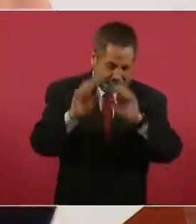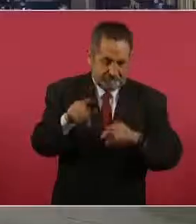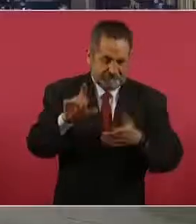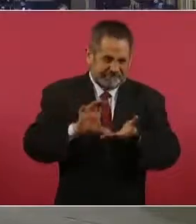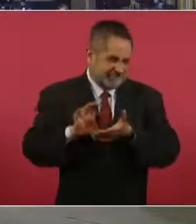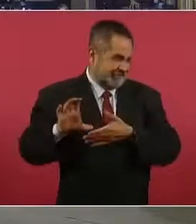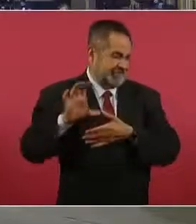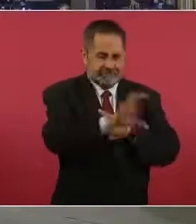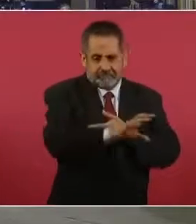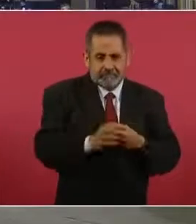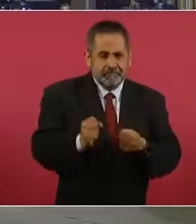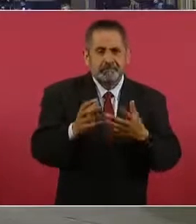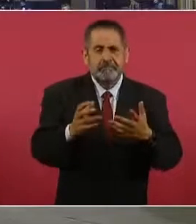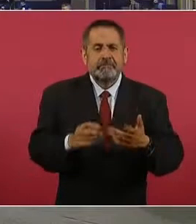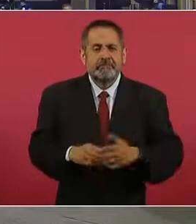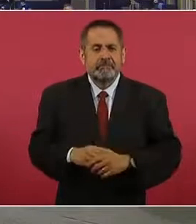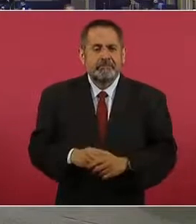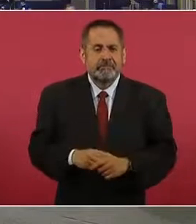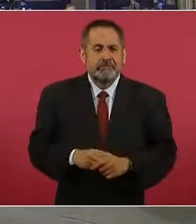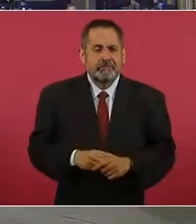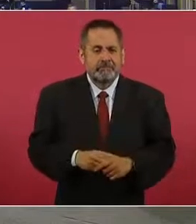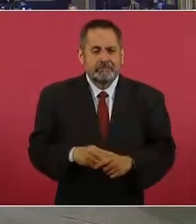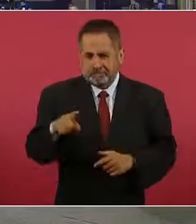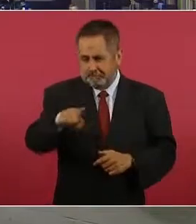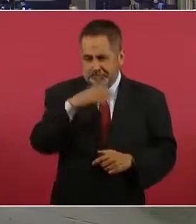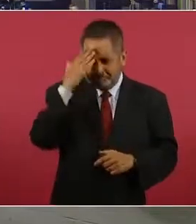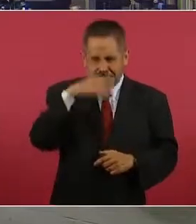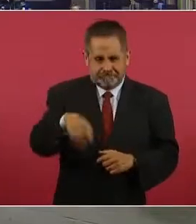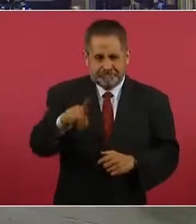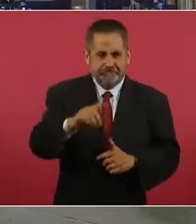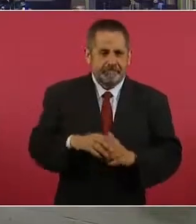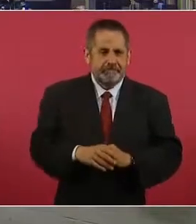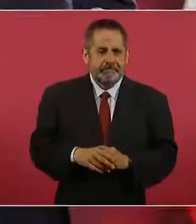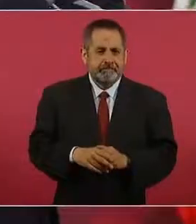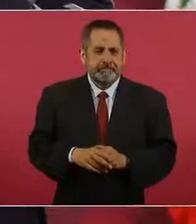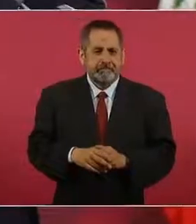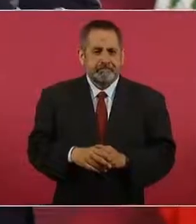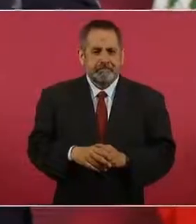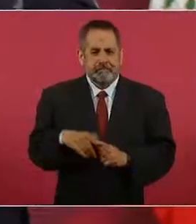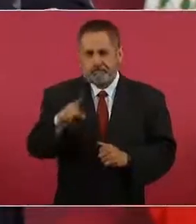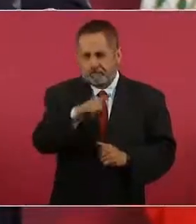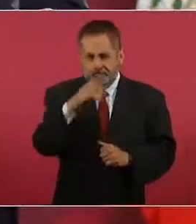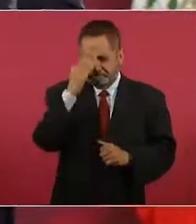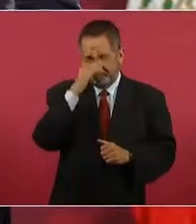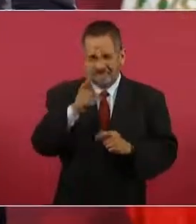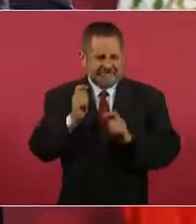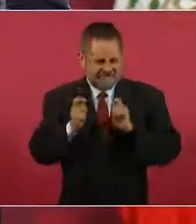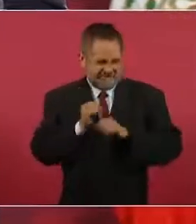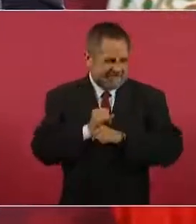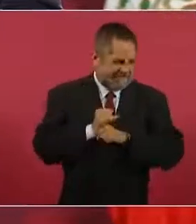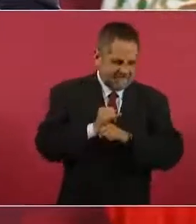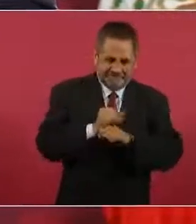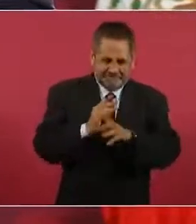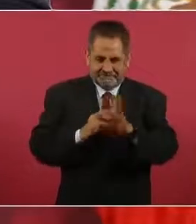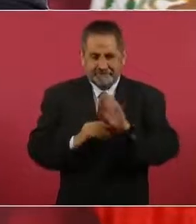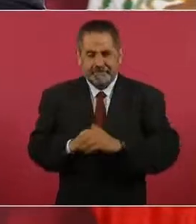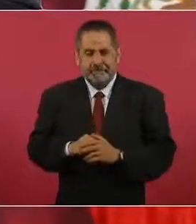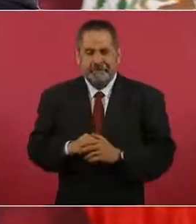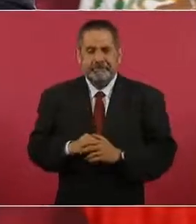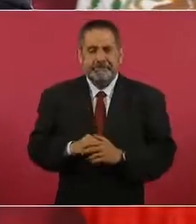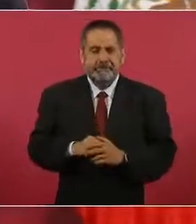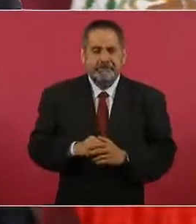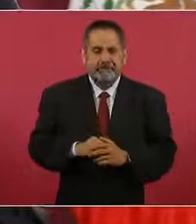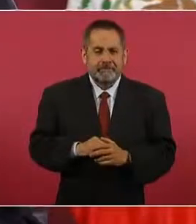son ustedes. A ustedes son